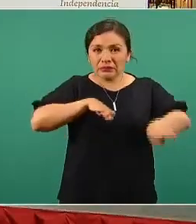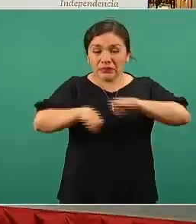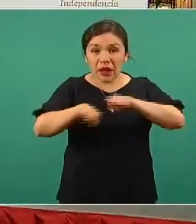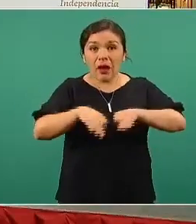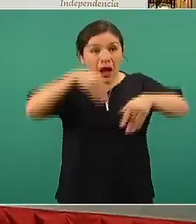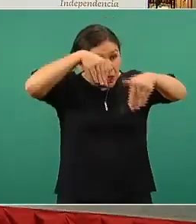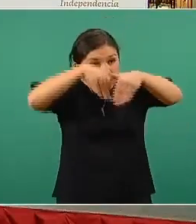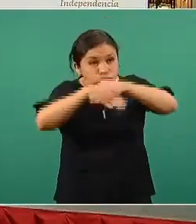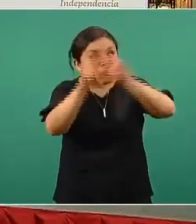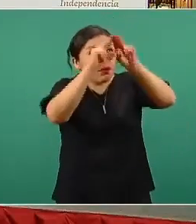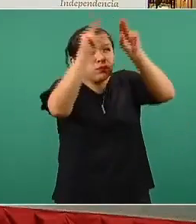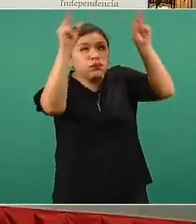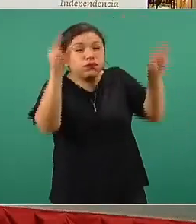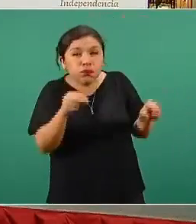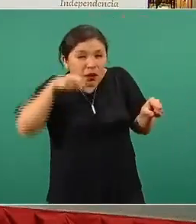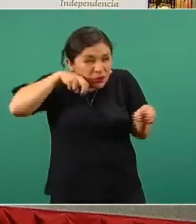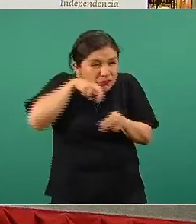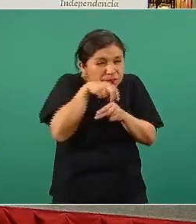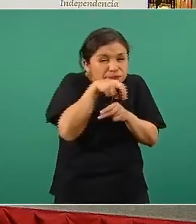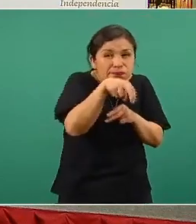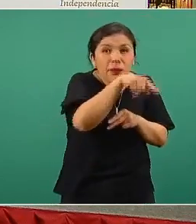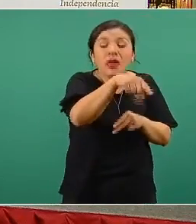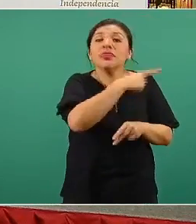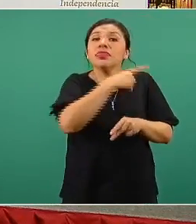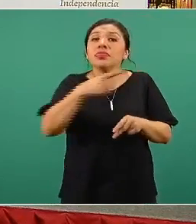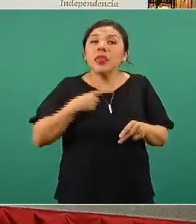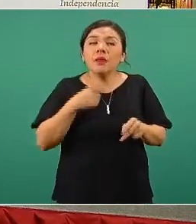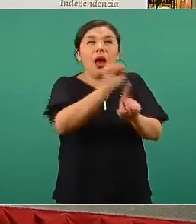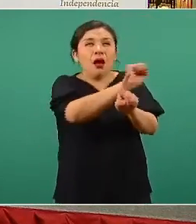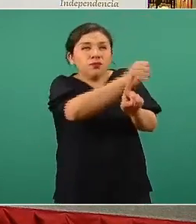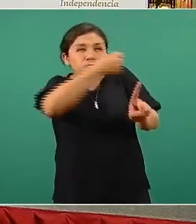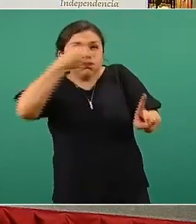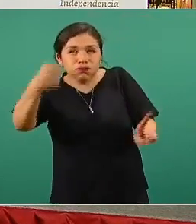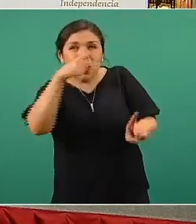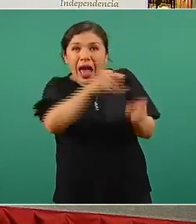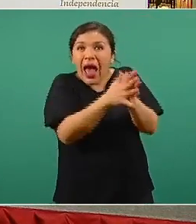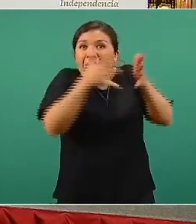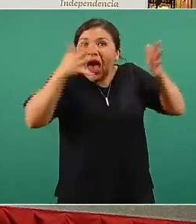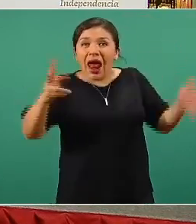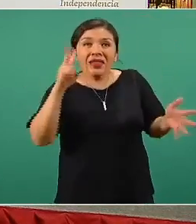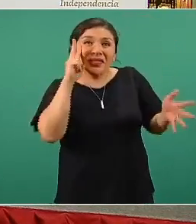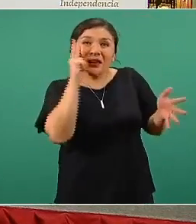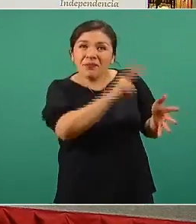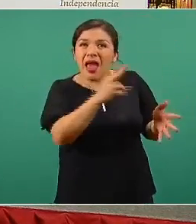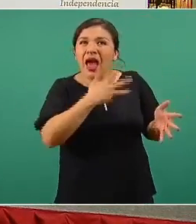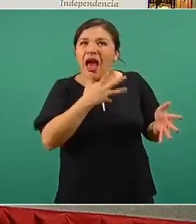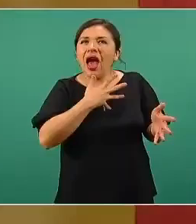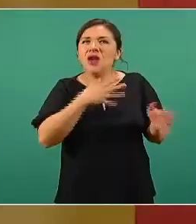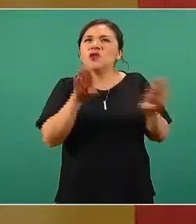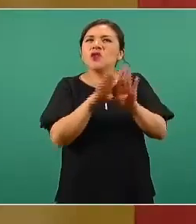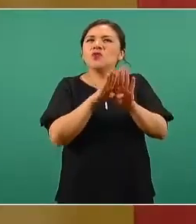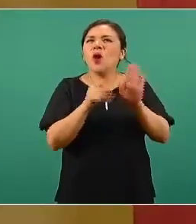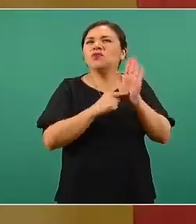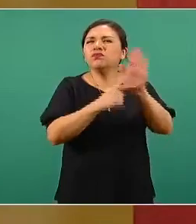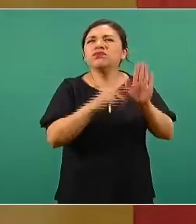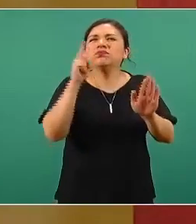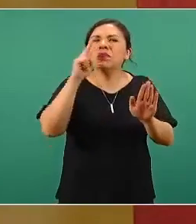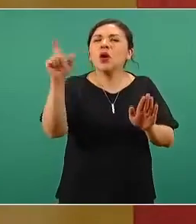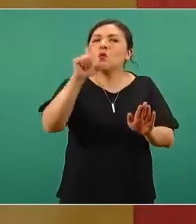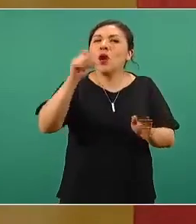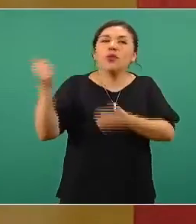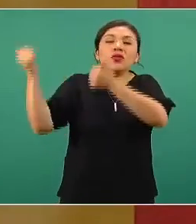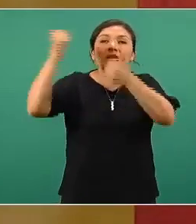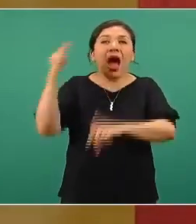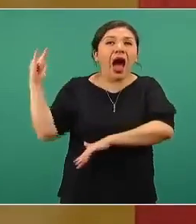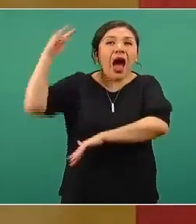entran a una cámara refrigerada, tienen que abrir ese paquete grande que vemos en las presentaciones cuando